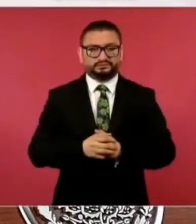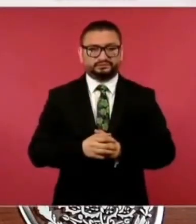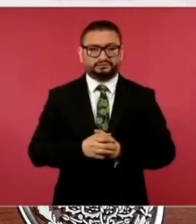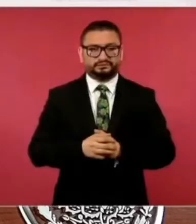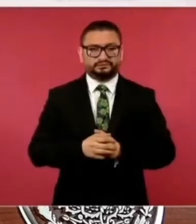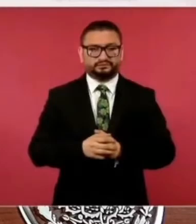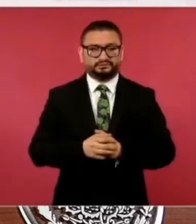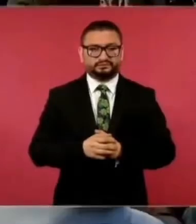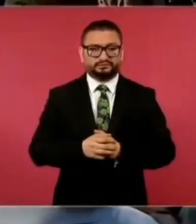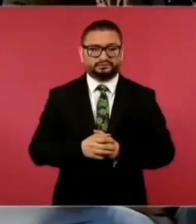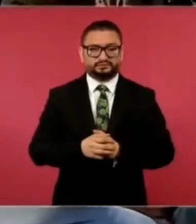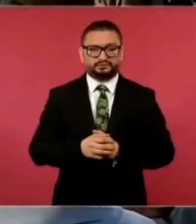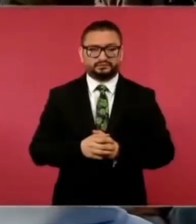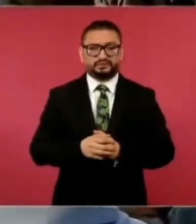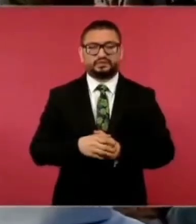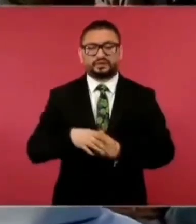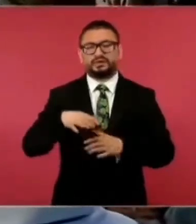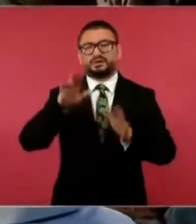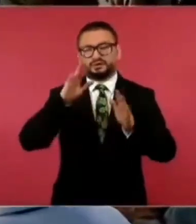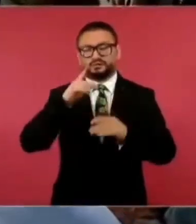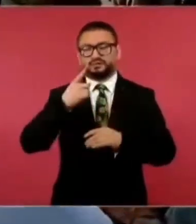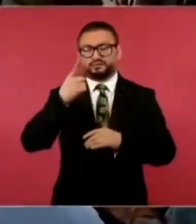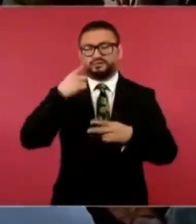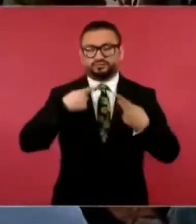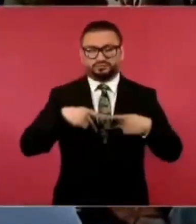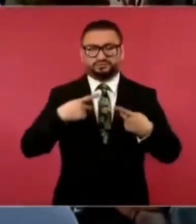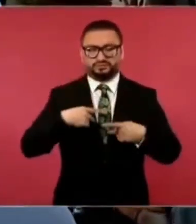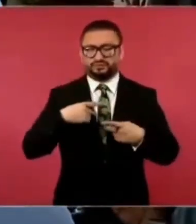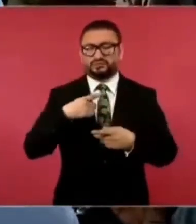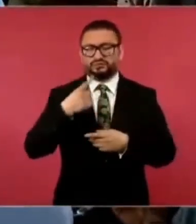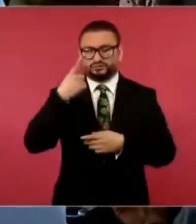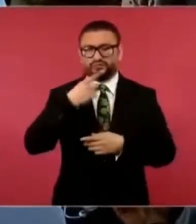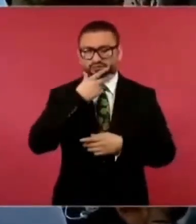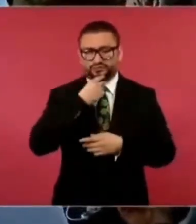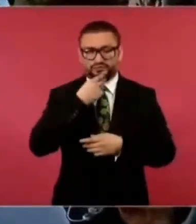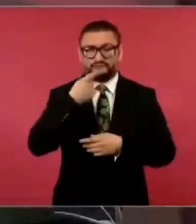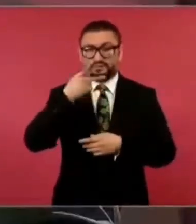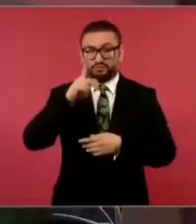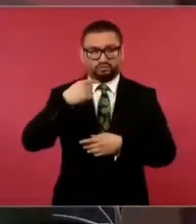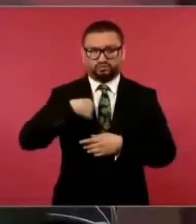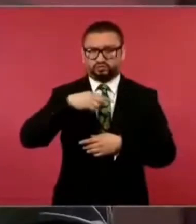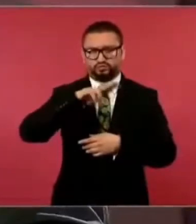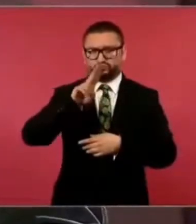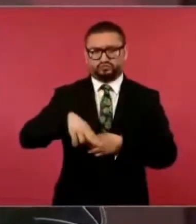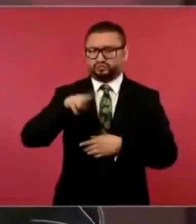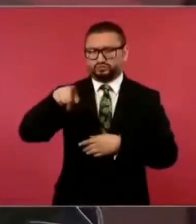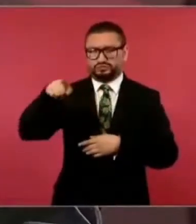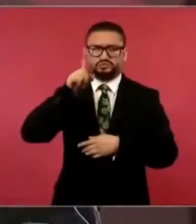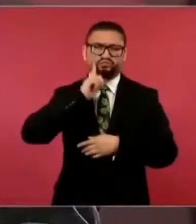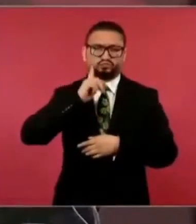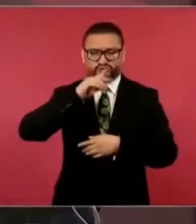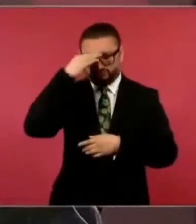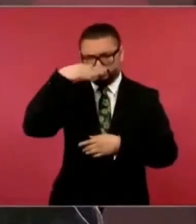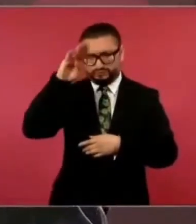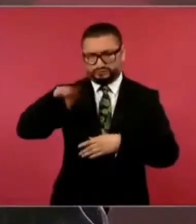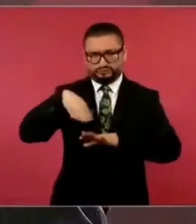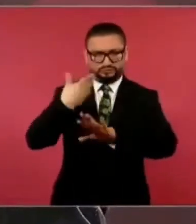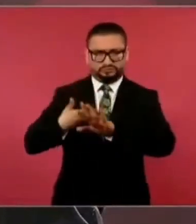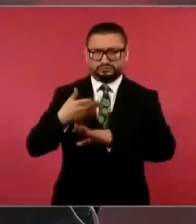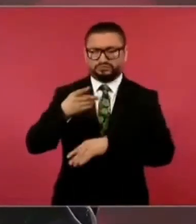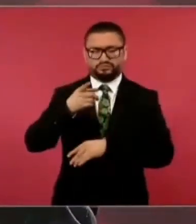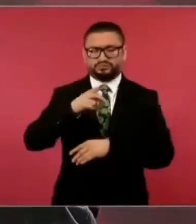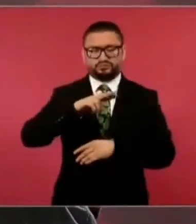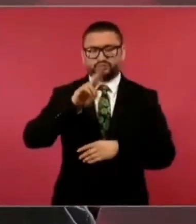funcionario, pero nunca he ofendido a la señora, nunca,